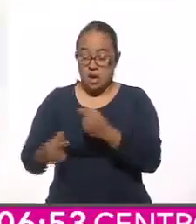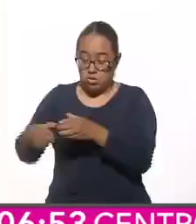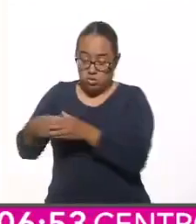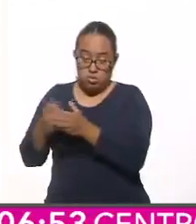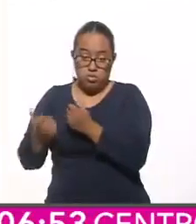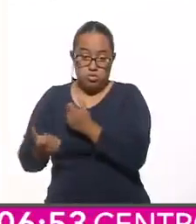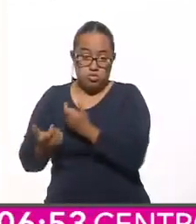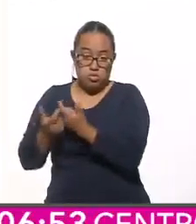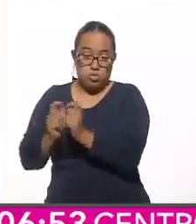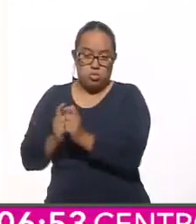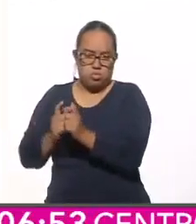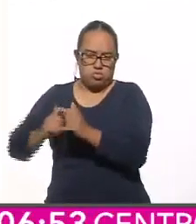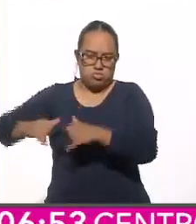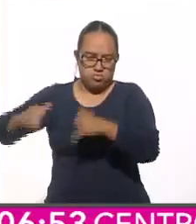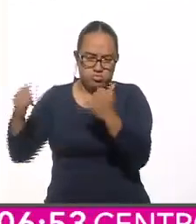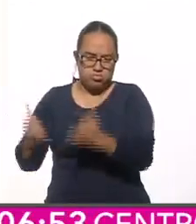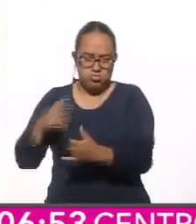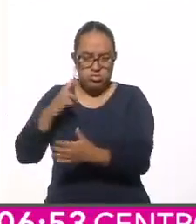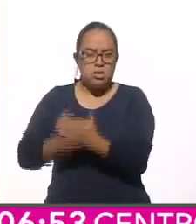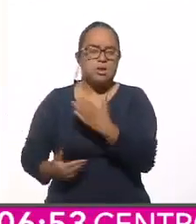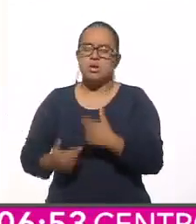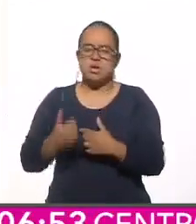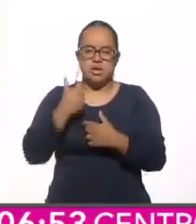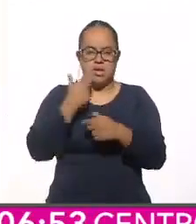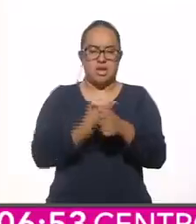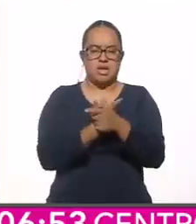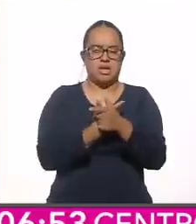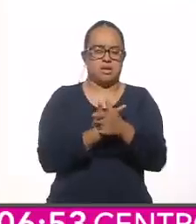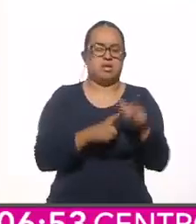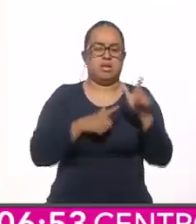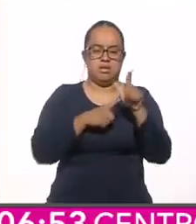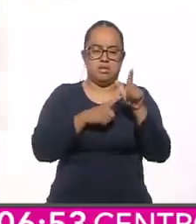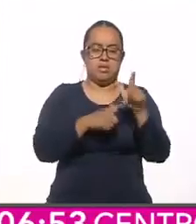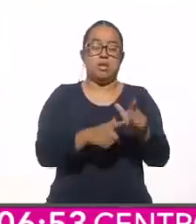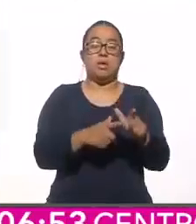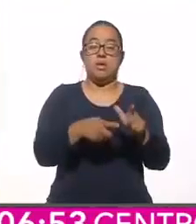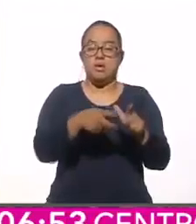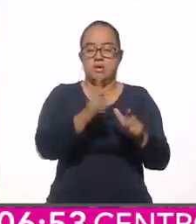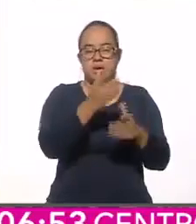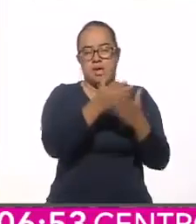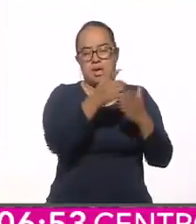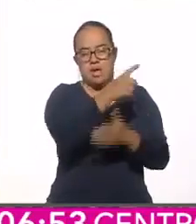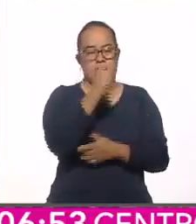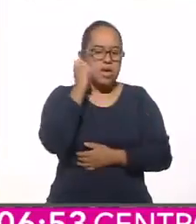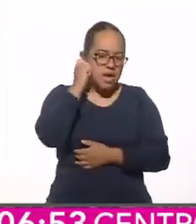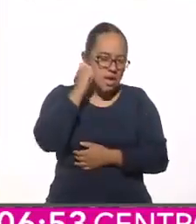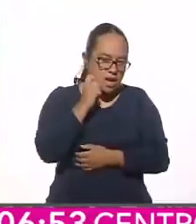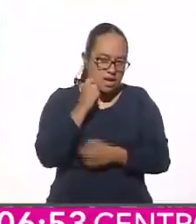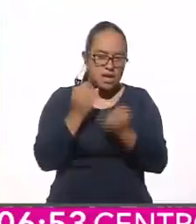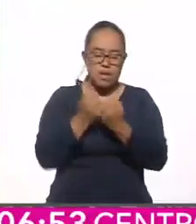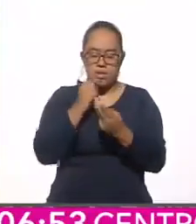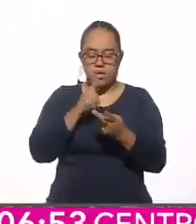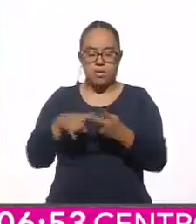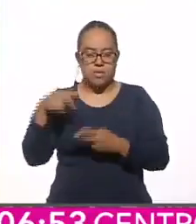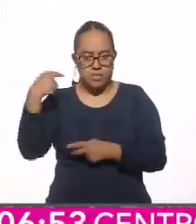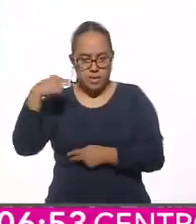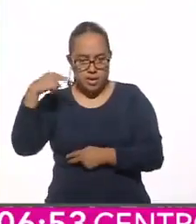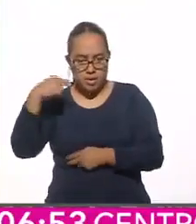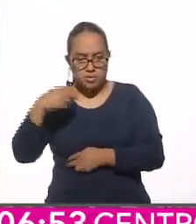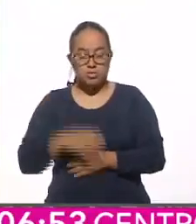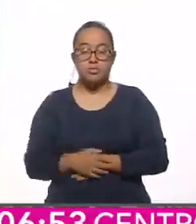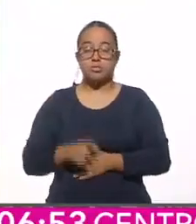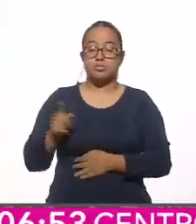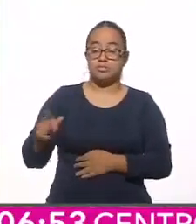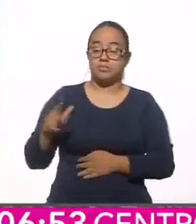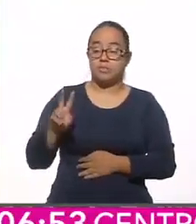mantuvo la llama libertaria en las montañas de lo que hoy es Guerrero y en Veracruz. Guadalupe